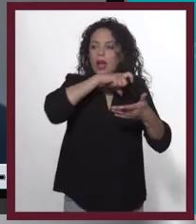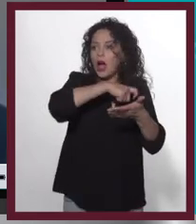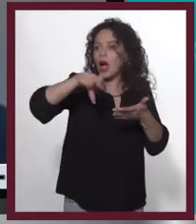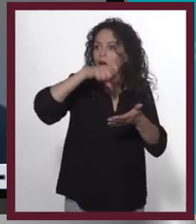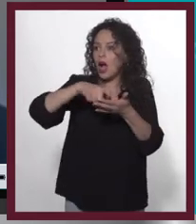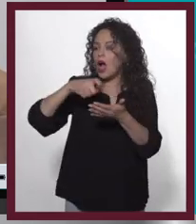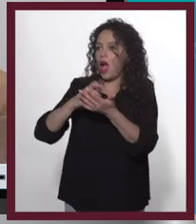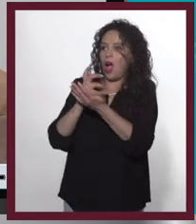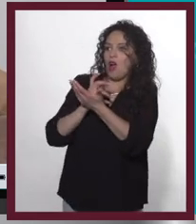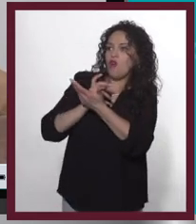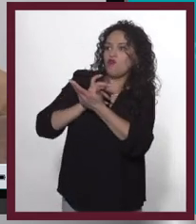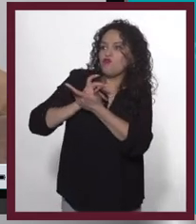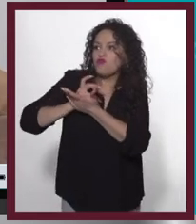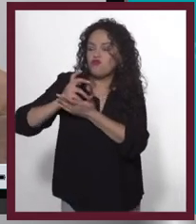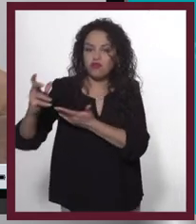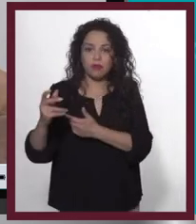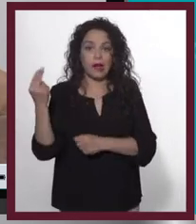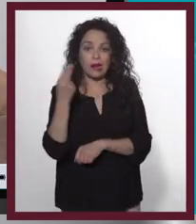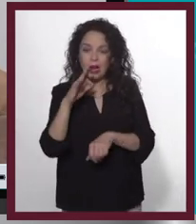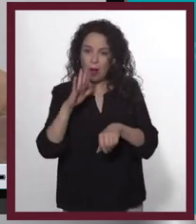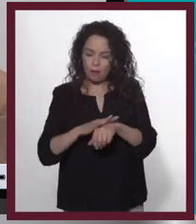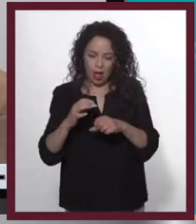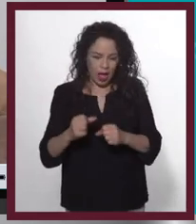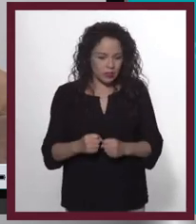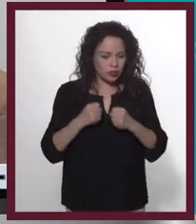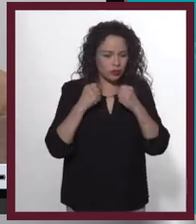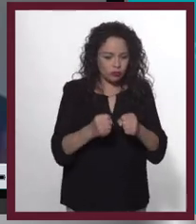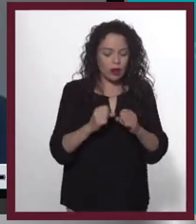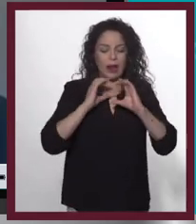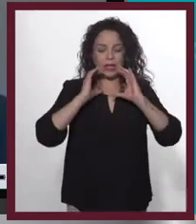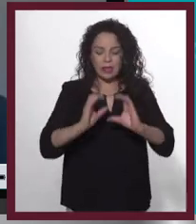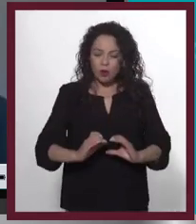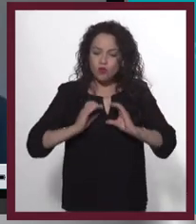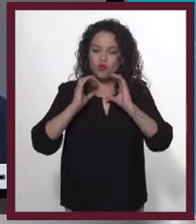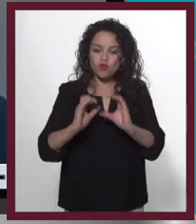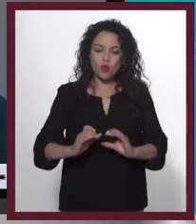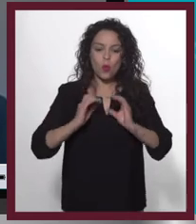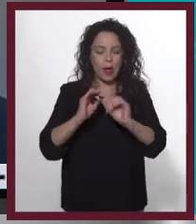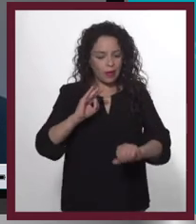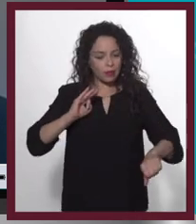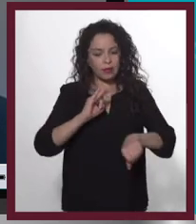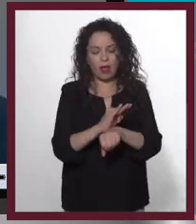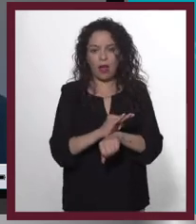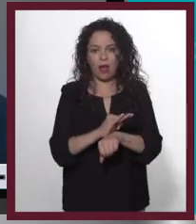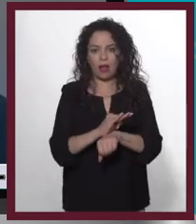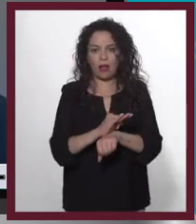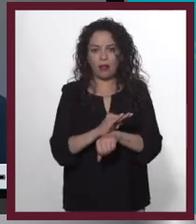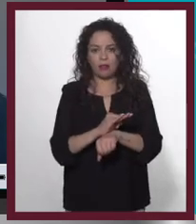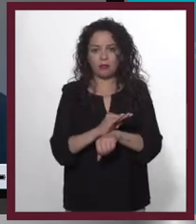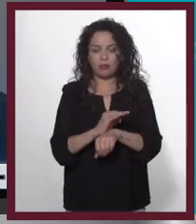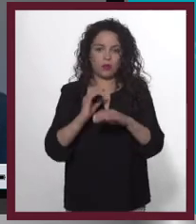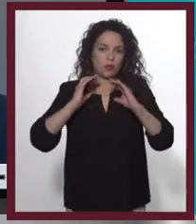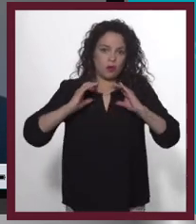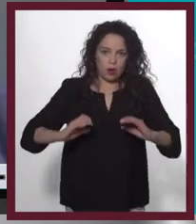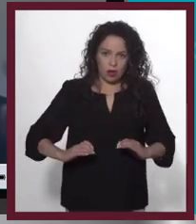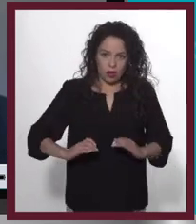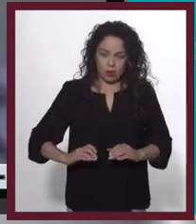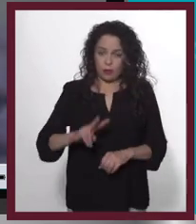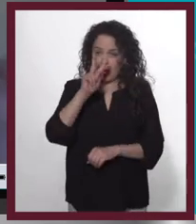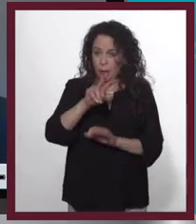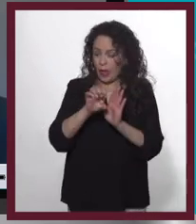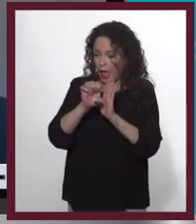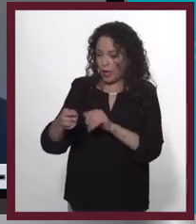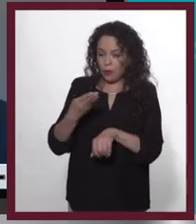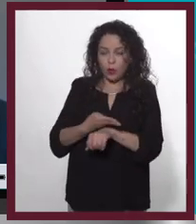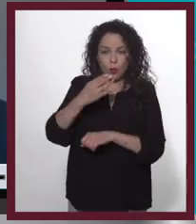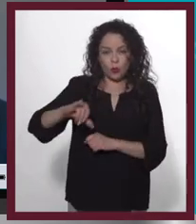consumo y de vida. Tenemos que fortalecer mucho todos los cuidados y todas las protecciones. Y hay ejemplos